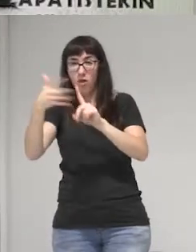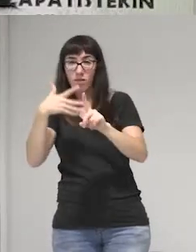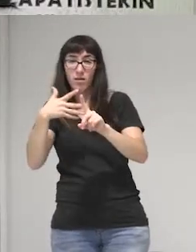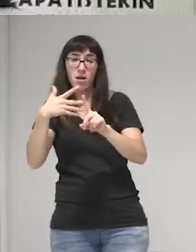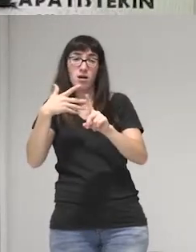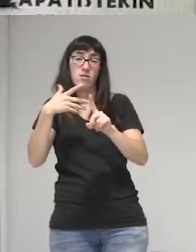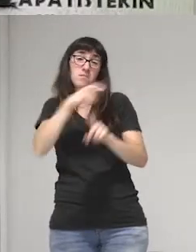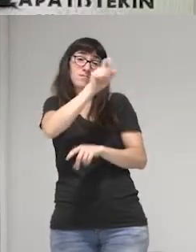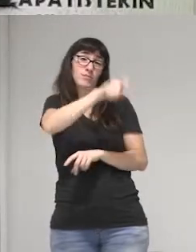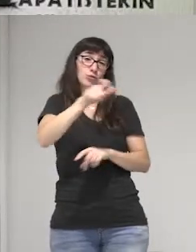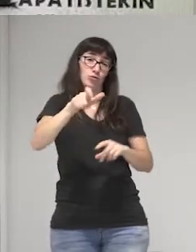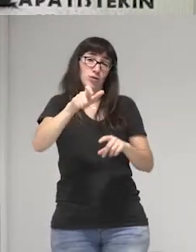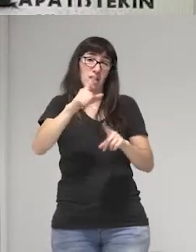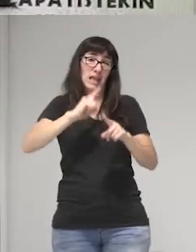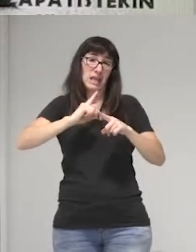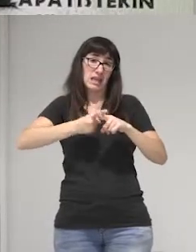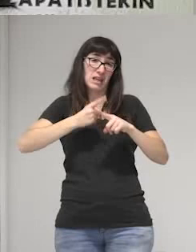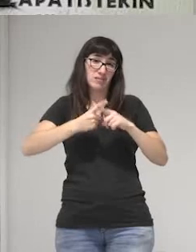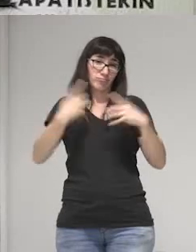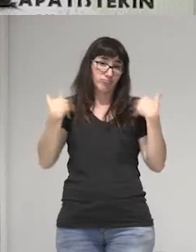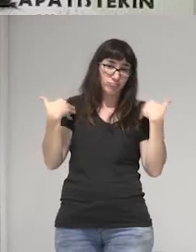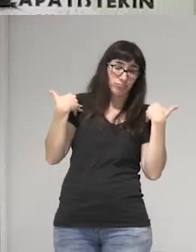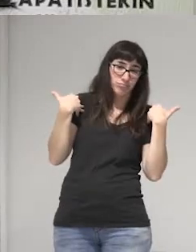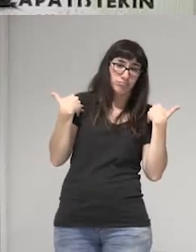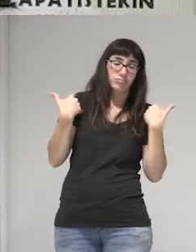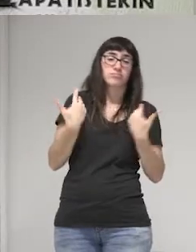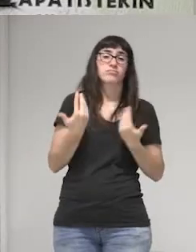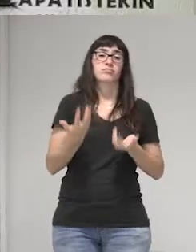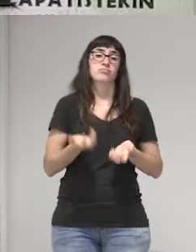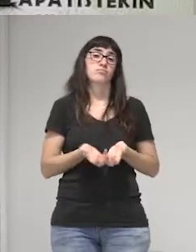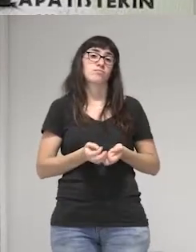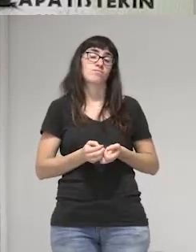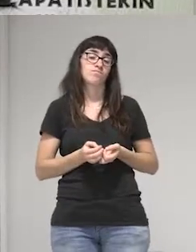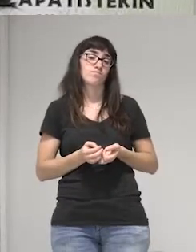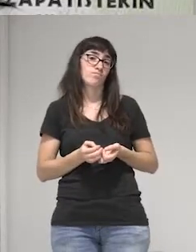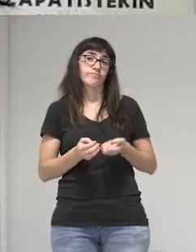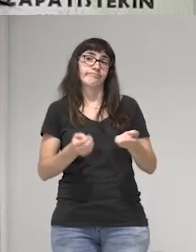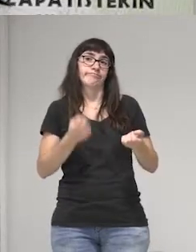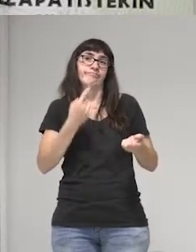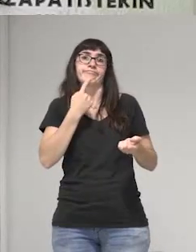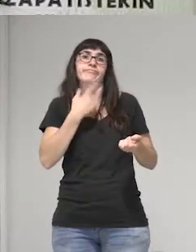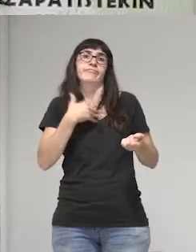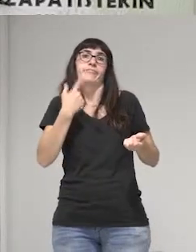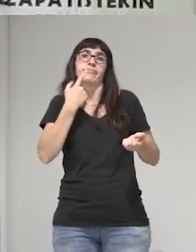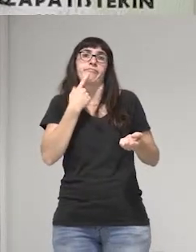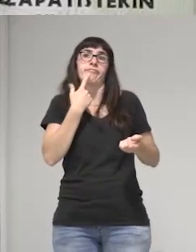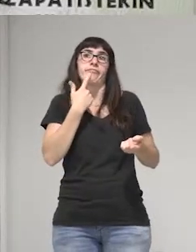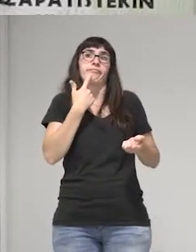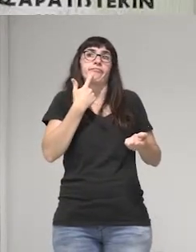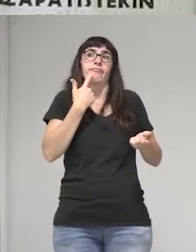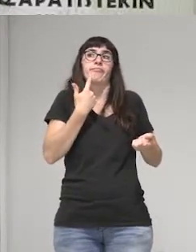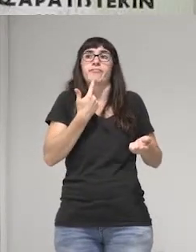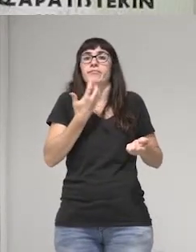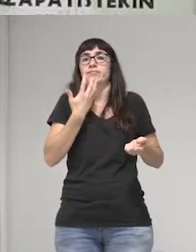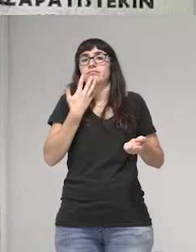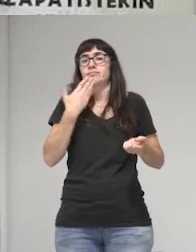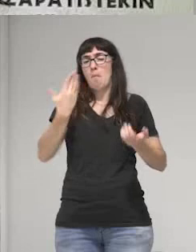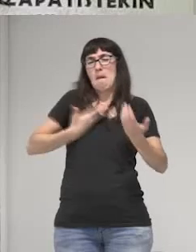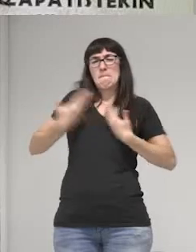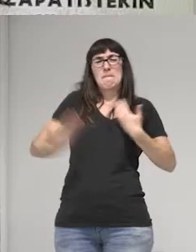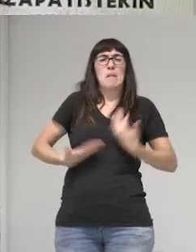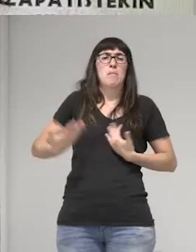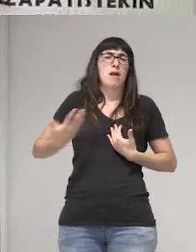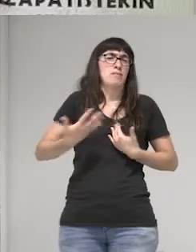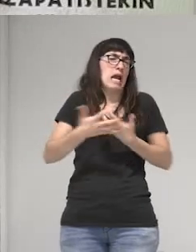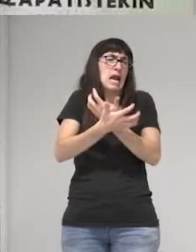personas gays. Entonces digamos un caso de lesiones extremas